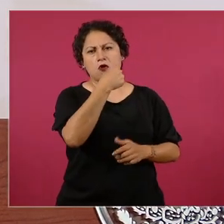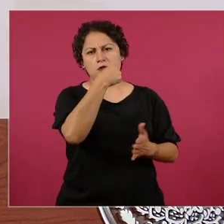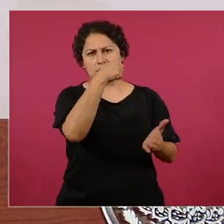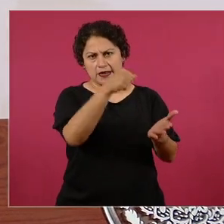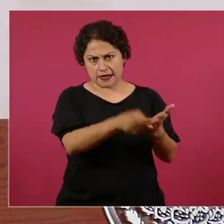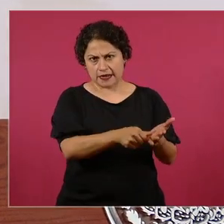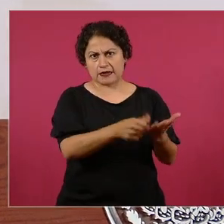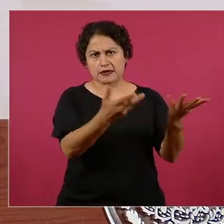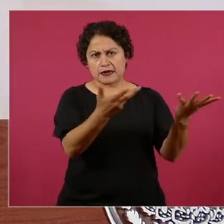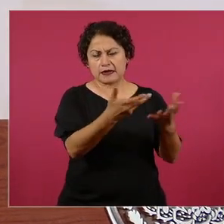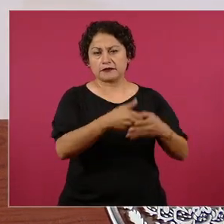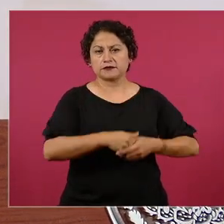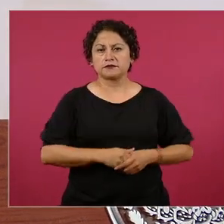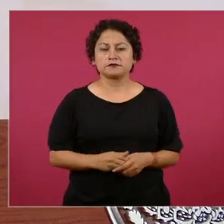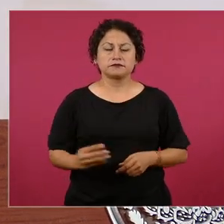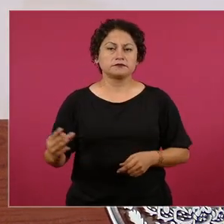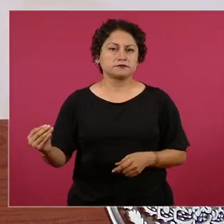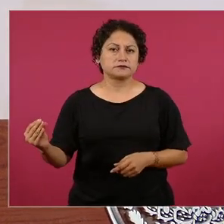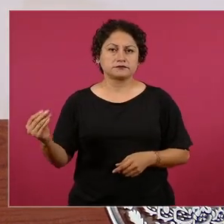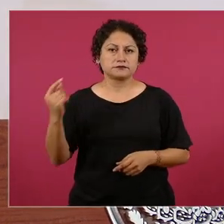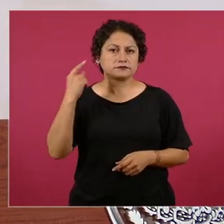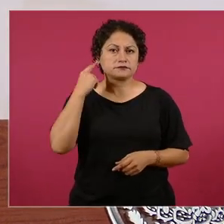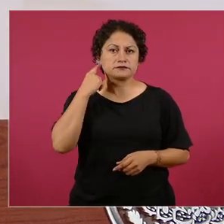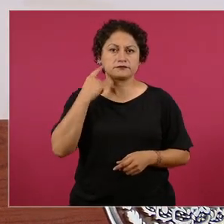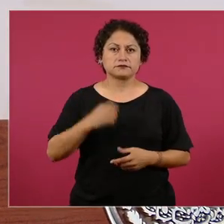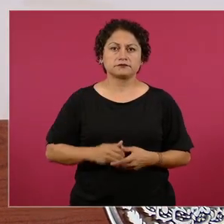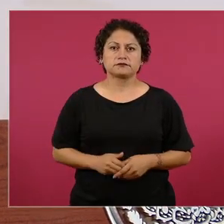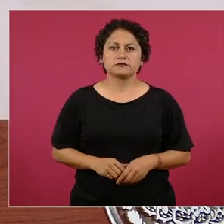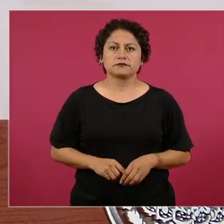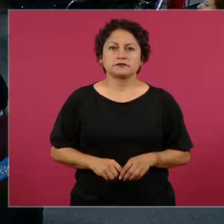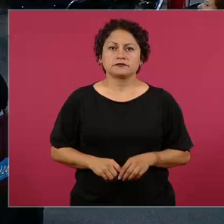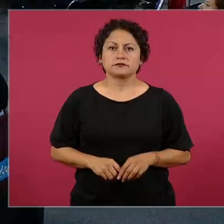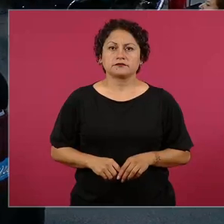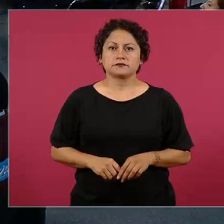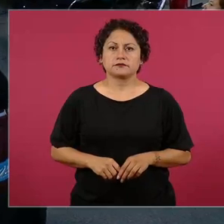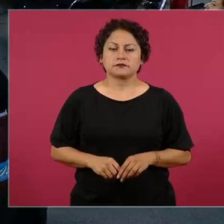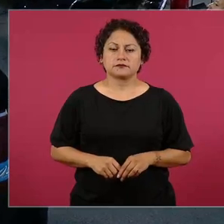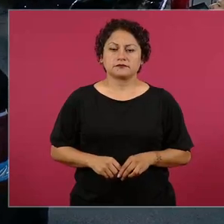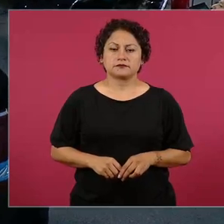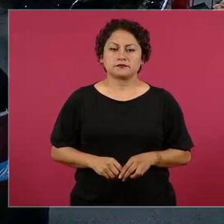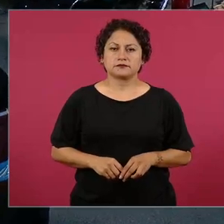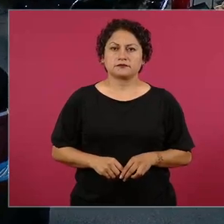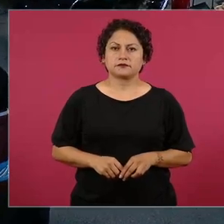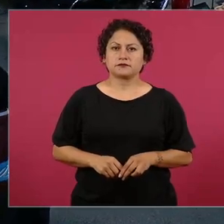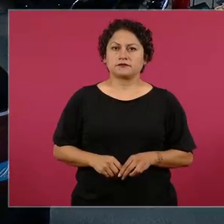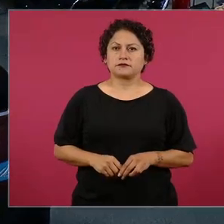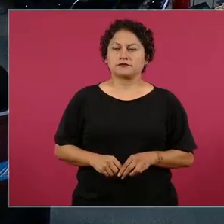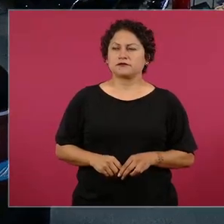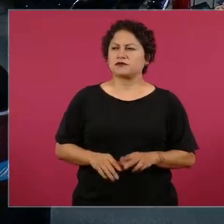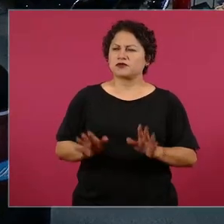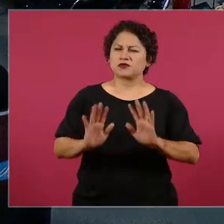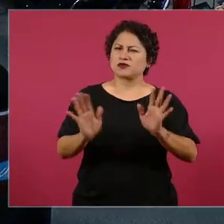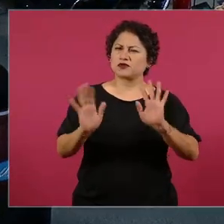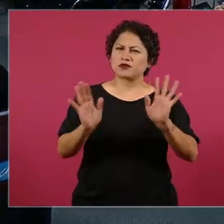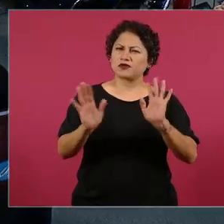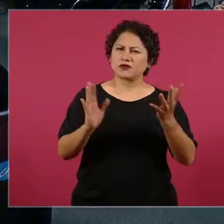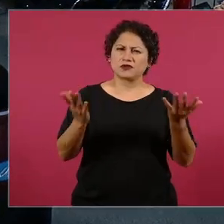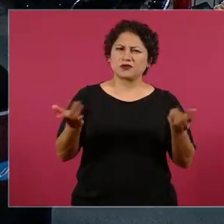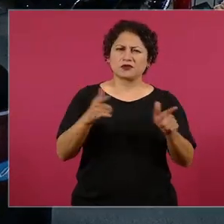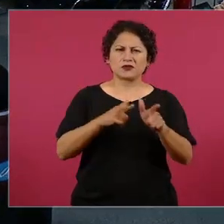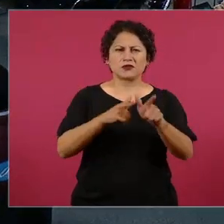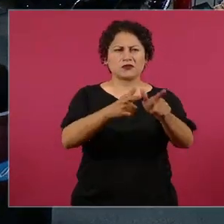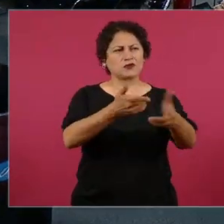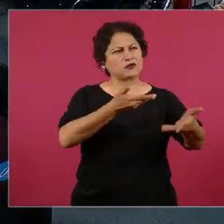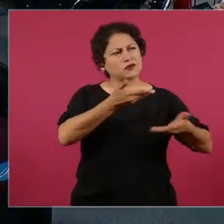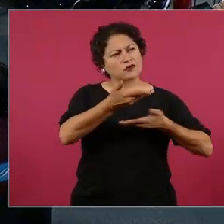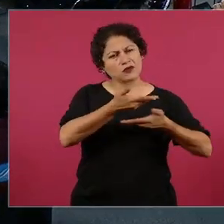¿es una pausa en el diálogo con el embajador o es una pausa la relación bilateral México? la relación se continúa la